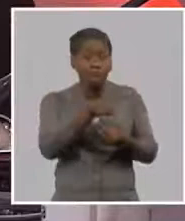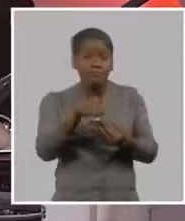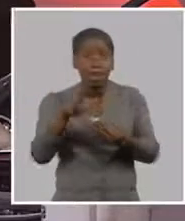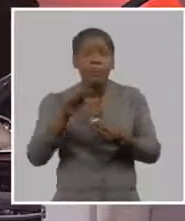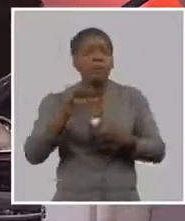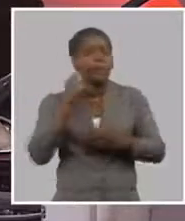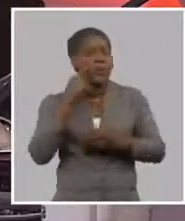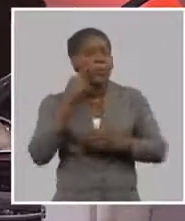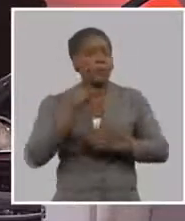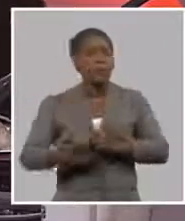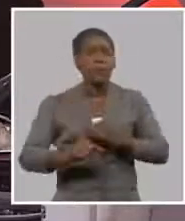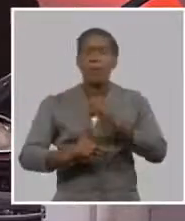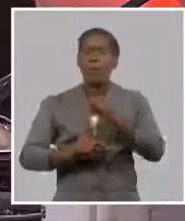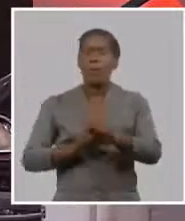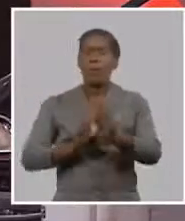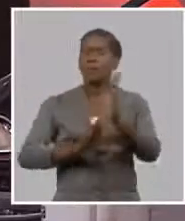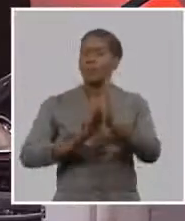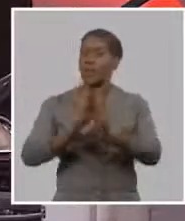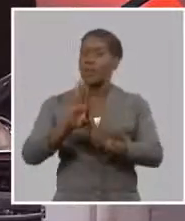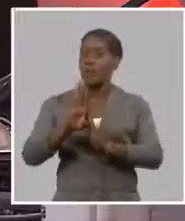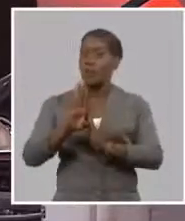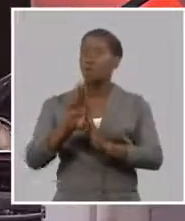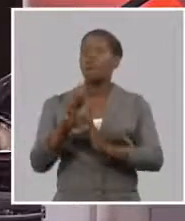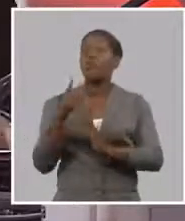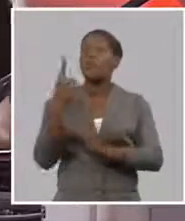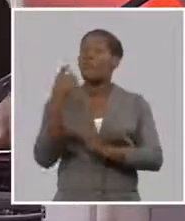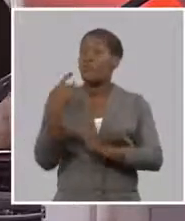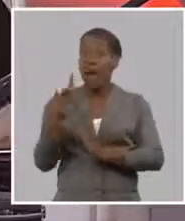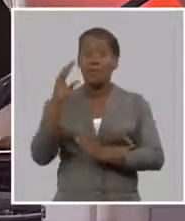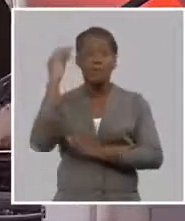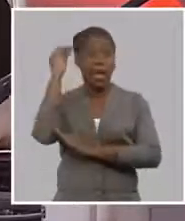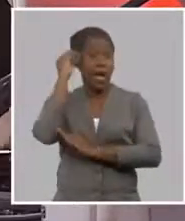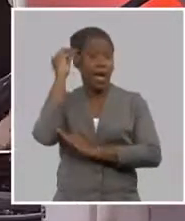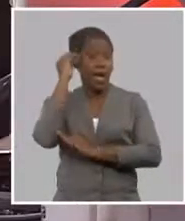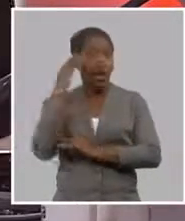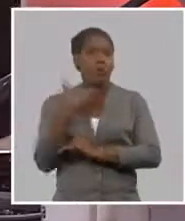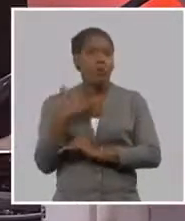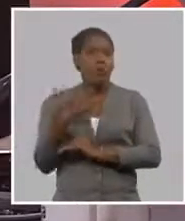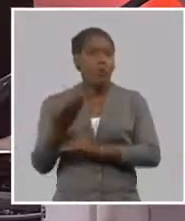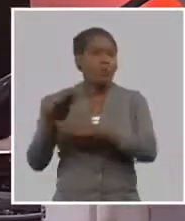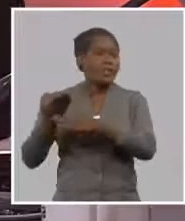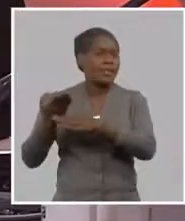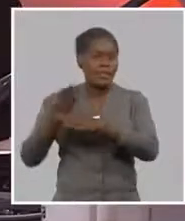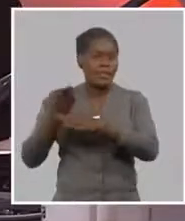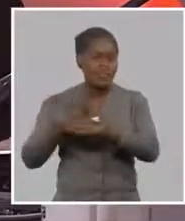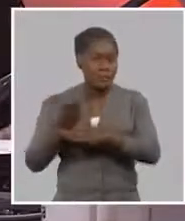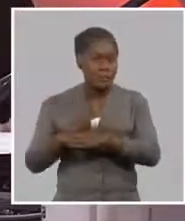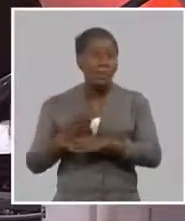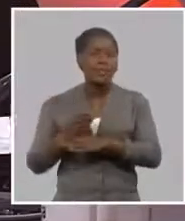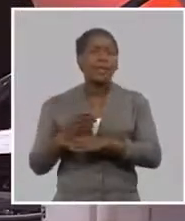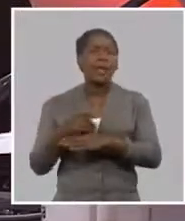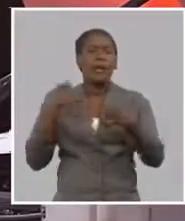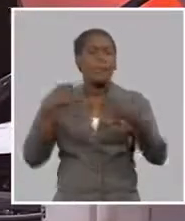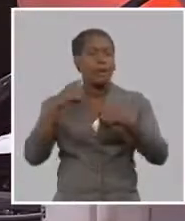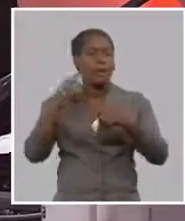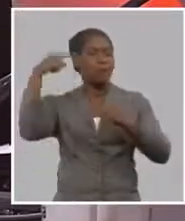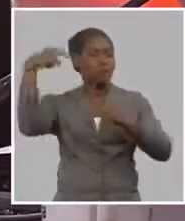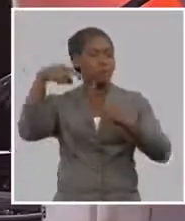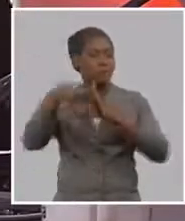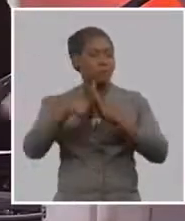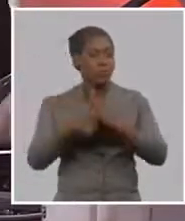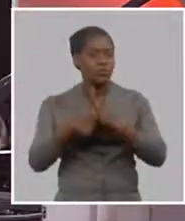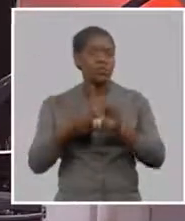adoptando camino todavía que queda por andar camino en el que tendremos que seguir pues indagando tendremos que seguir informando